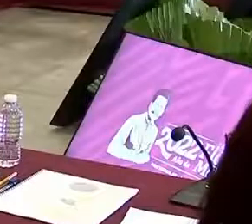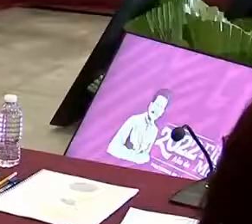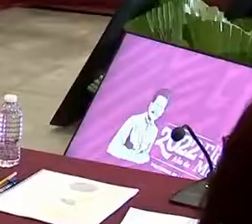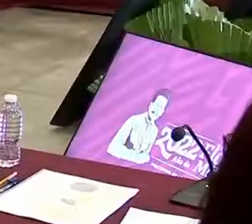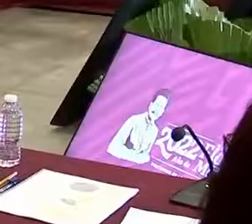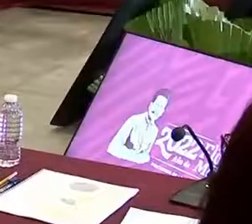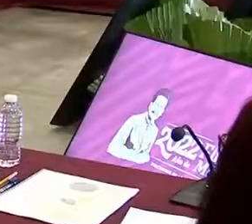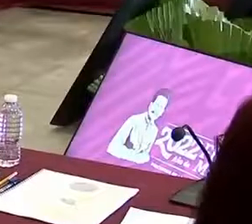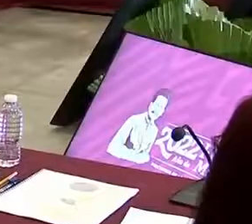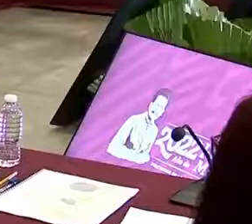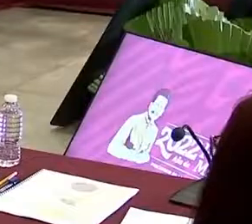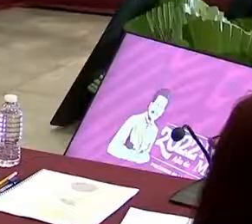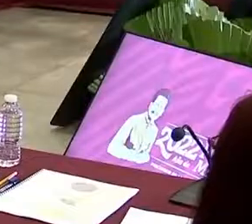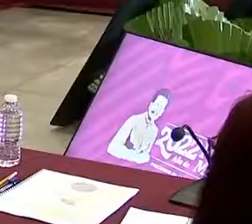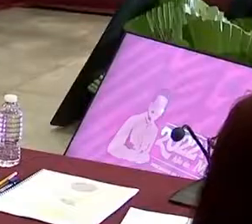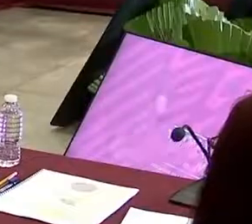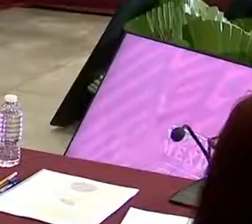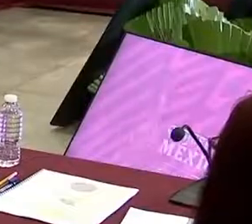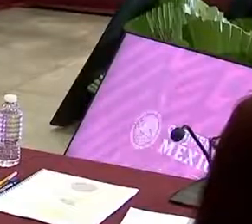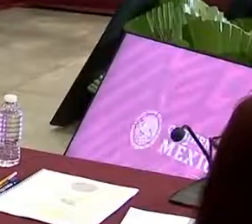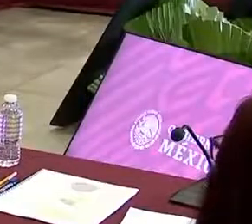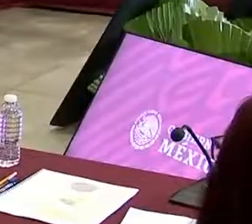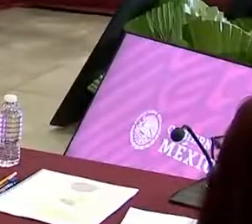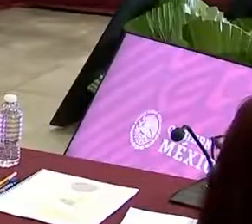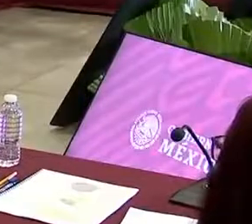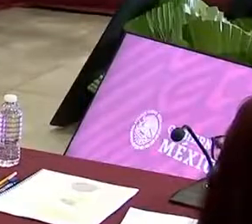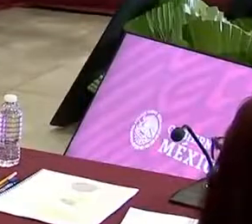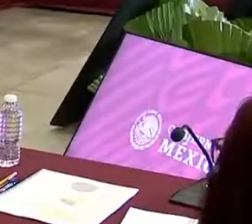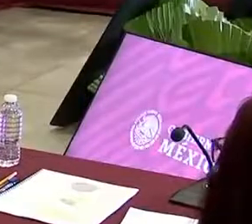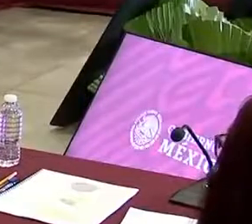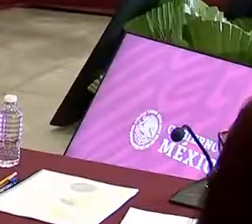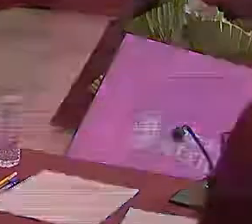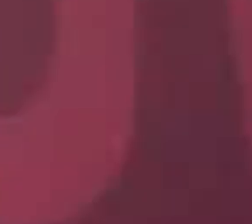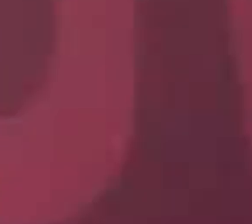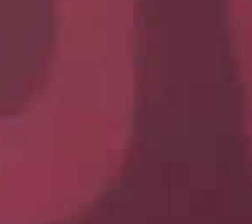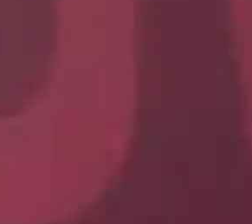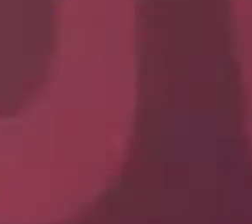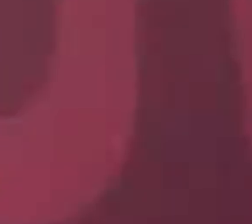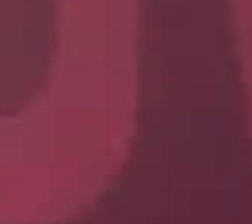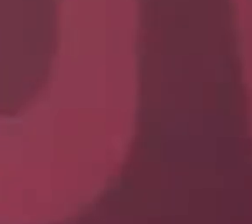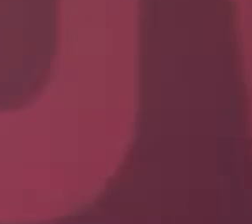El secretario de Marina, Almirante José Rafael Ojeda Durán.